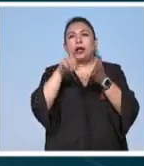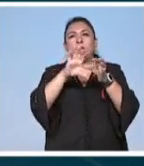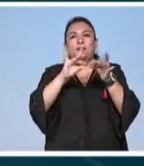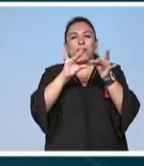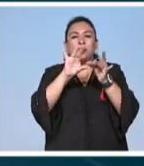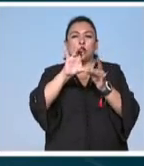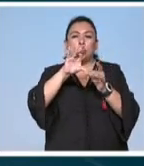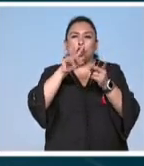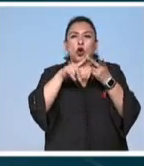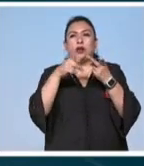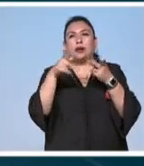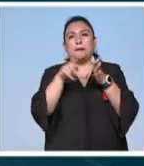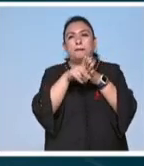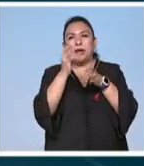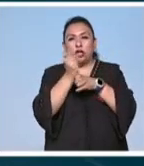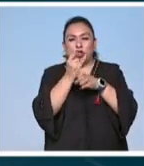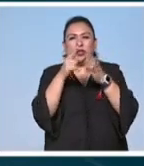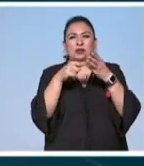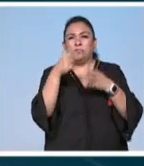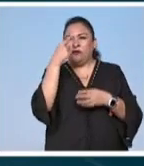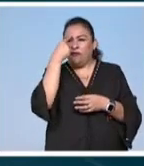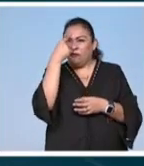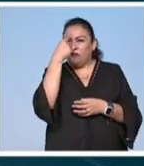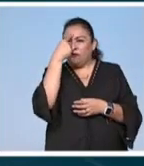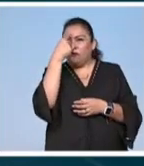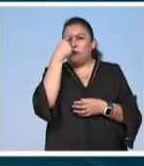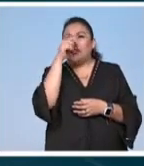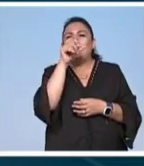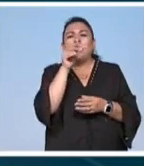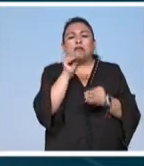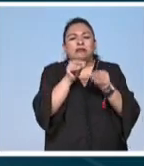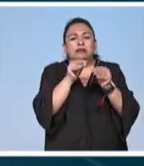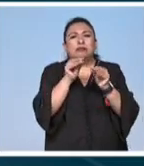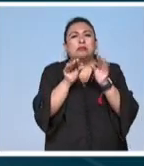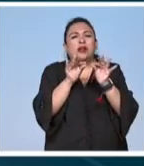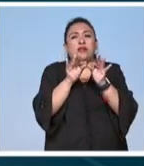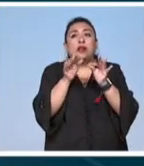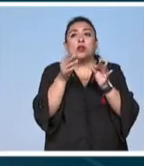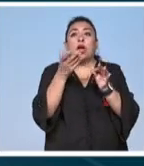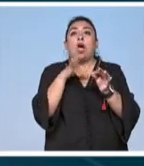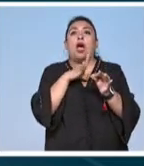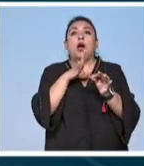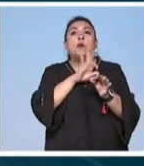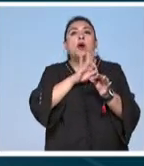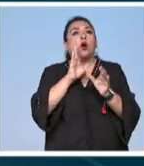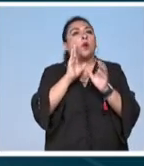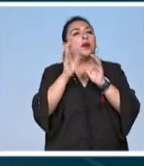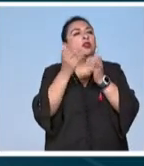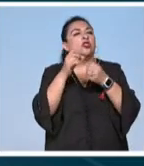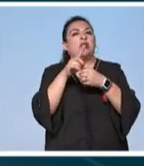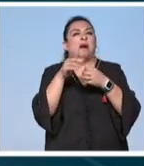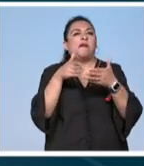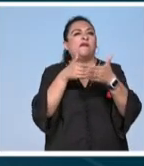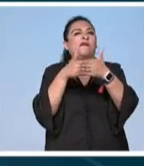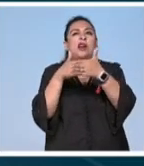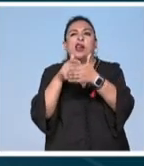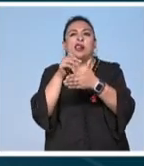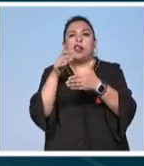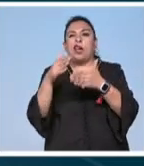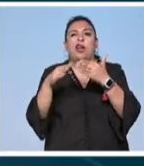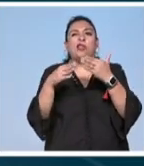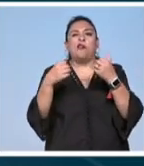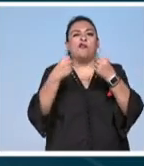crónicas su oficio periodístico su obsesiva fijación por el detalle le permiten comunicarse con la sociedad sin barreras ni